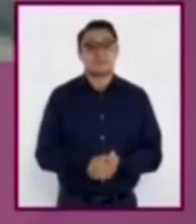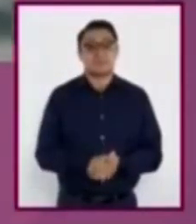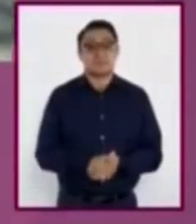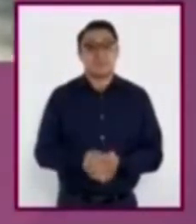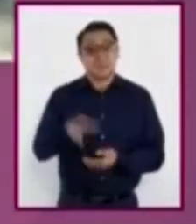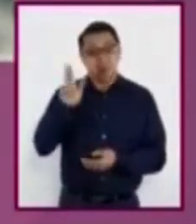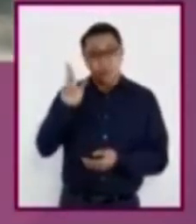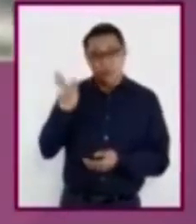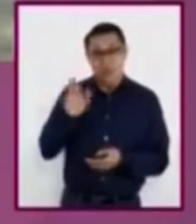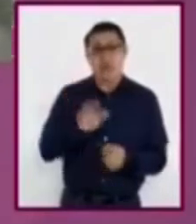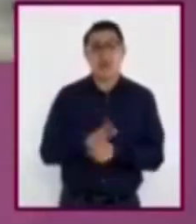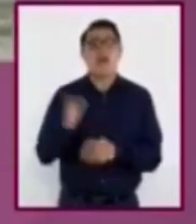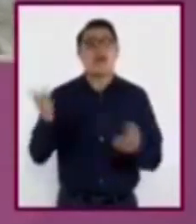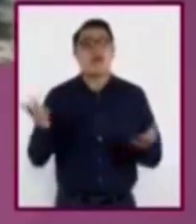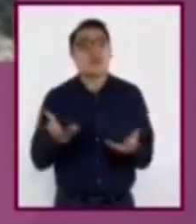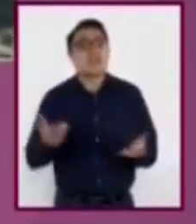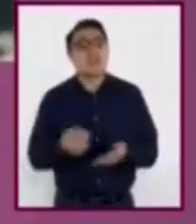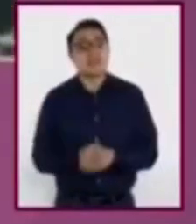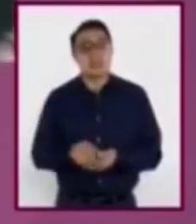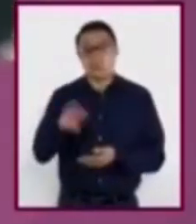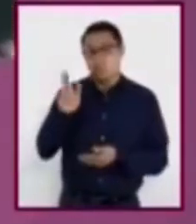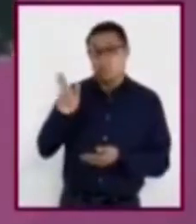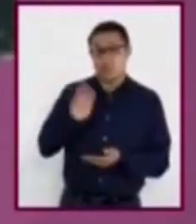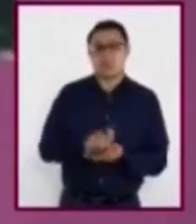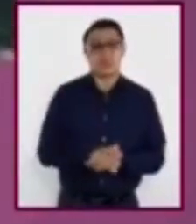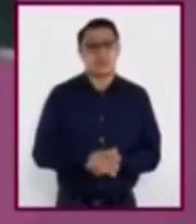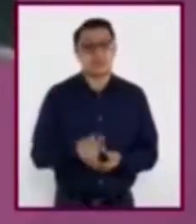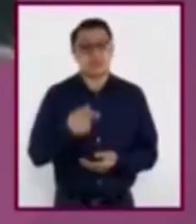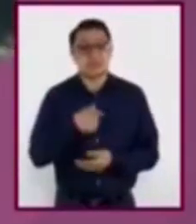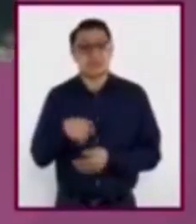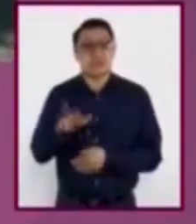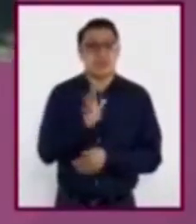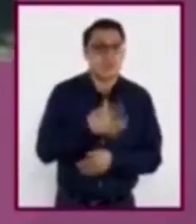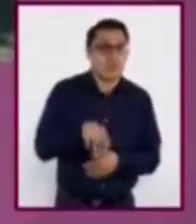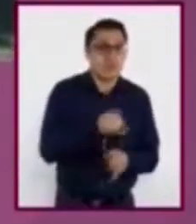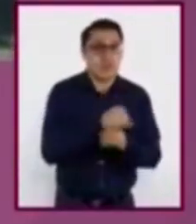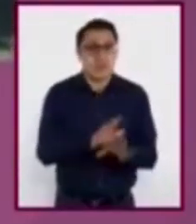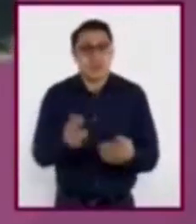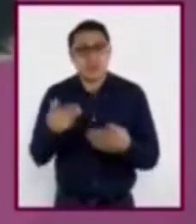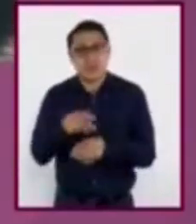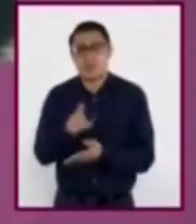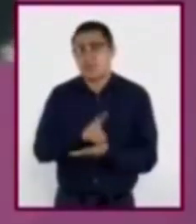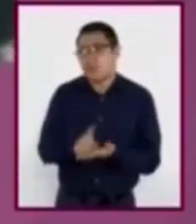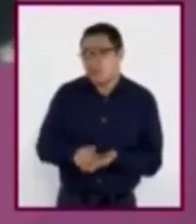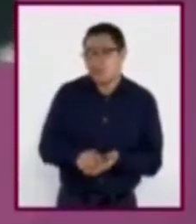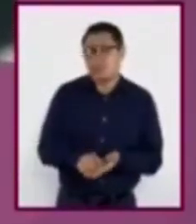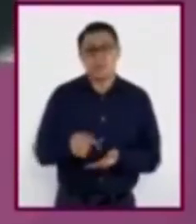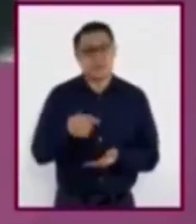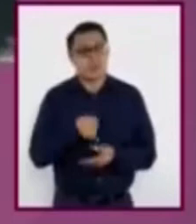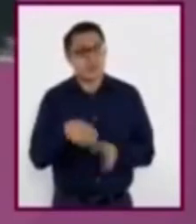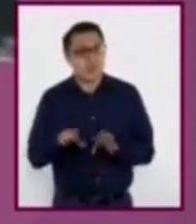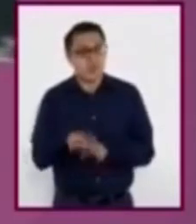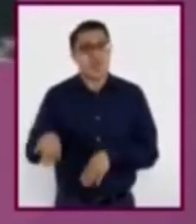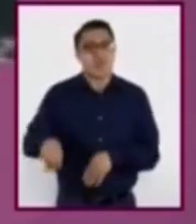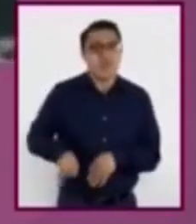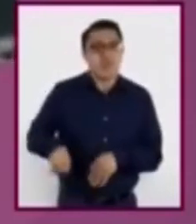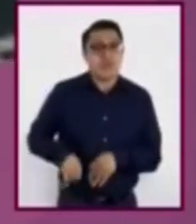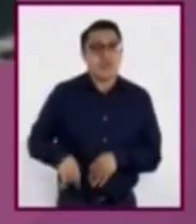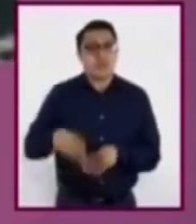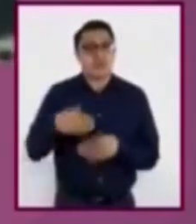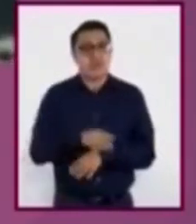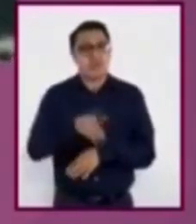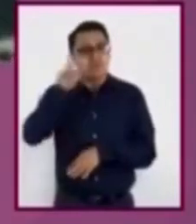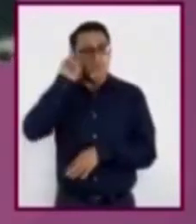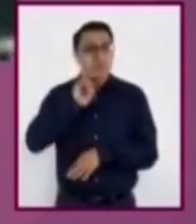Hola, ¿qué haces? Hola. Buscando información sobre nuestros derechos, me quedé picado con el caso de las mujeres